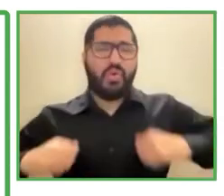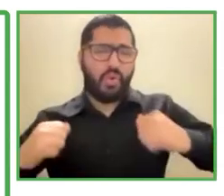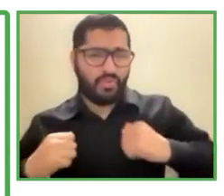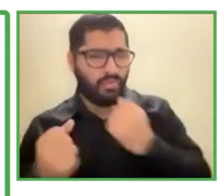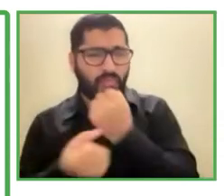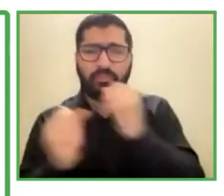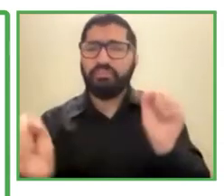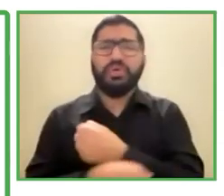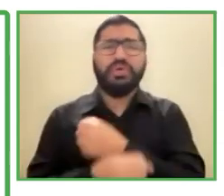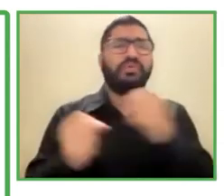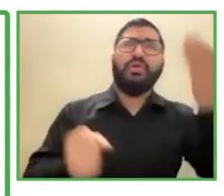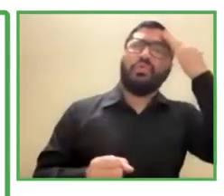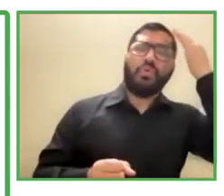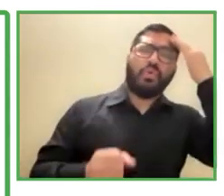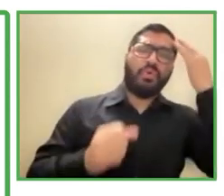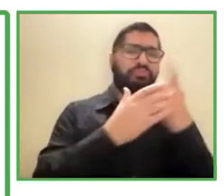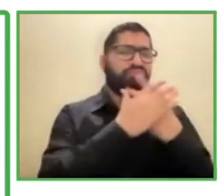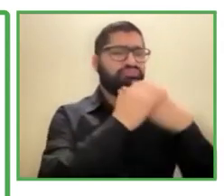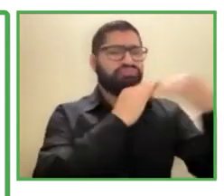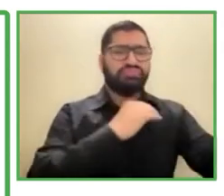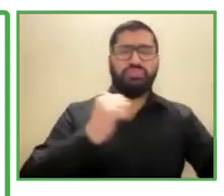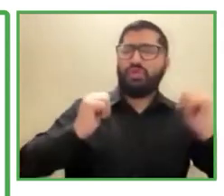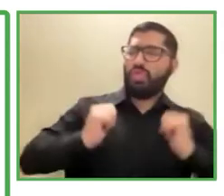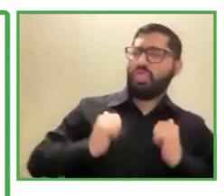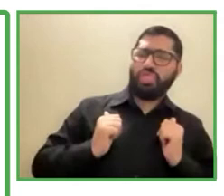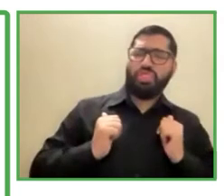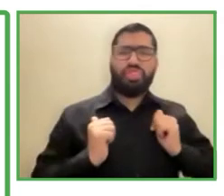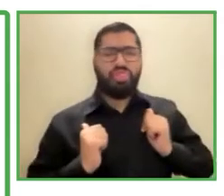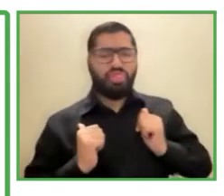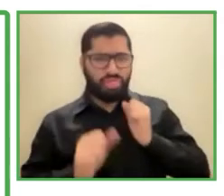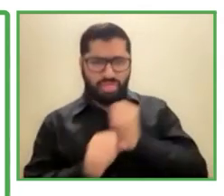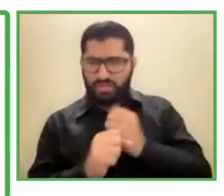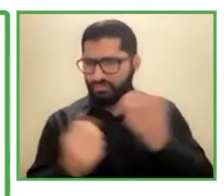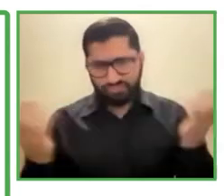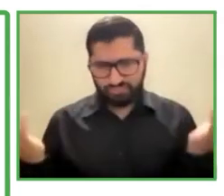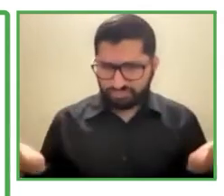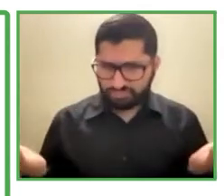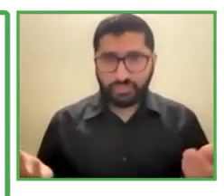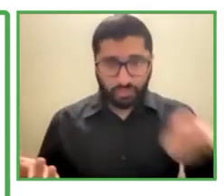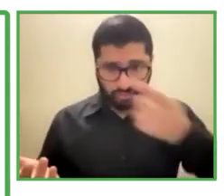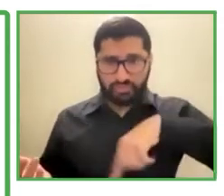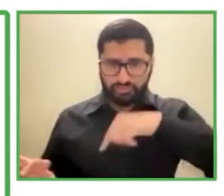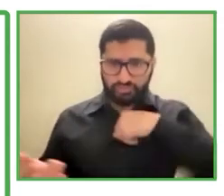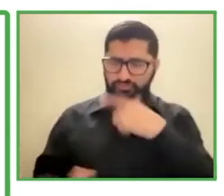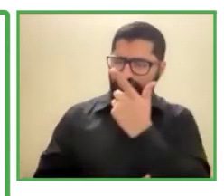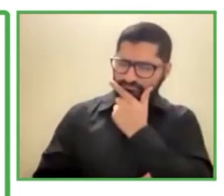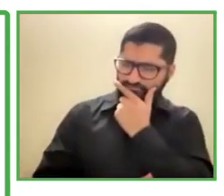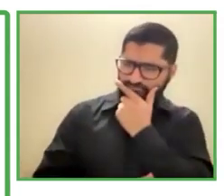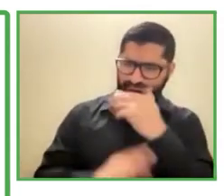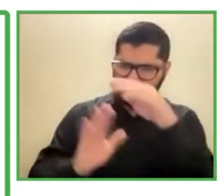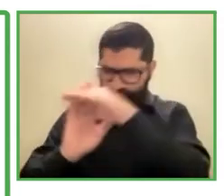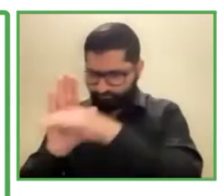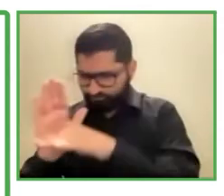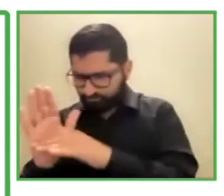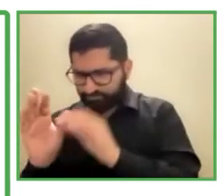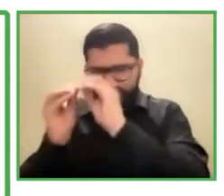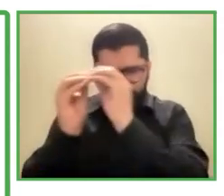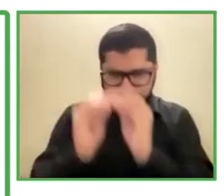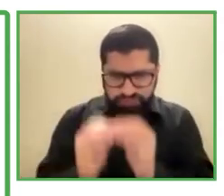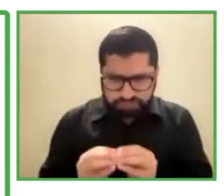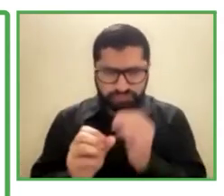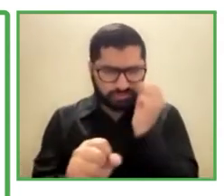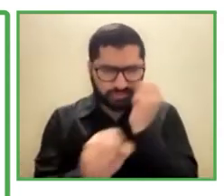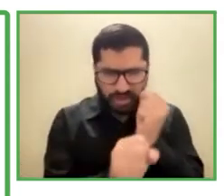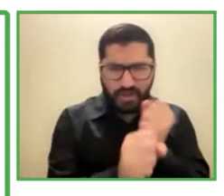reubicarse, y en la primera oportunidad no resultó su trabajo, y en la segunda oportunidad ha sido todo un éxito.